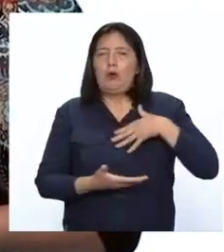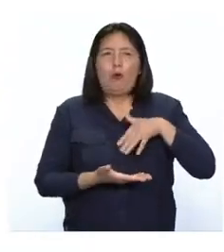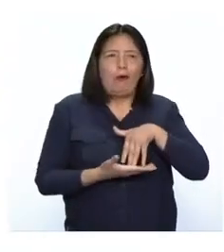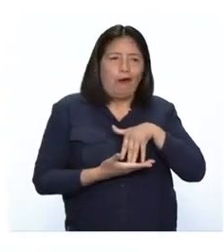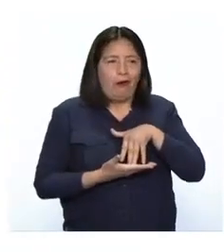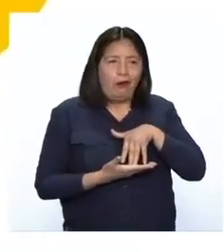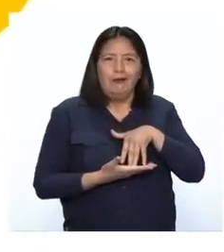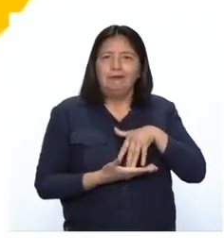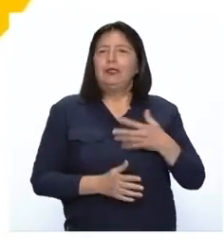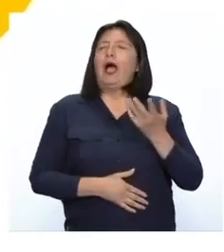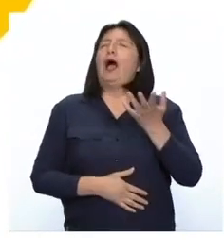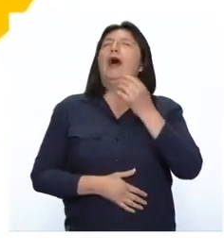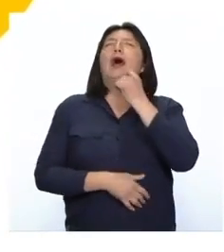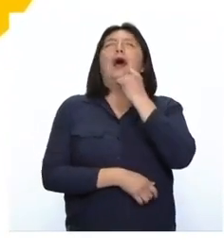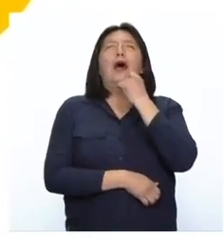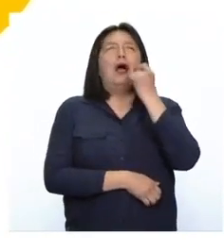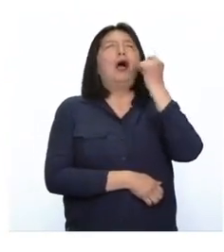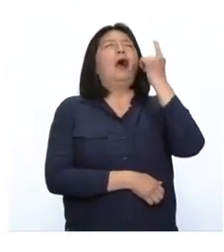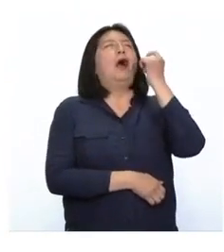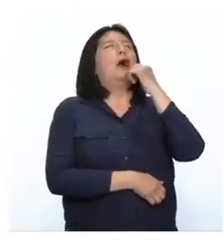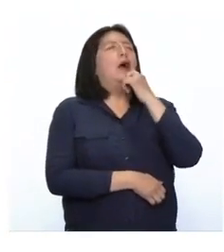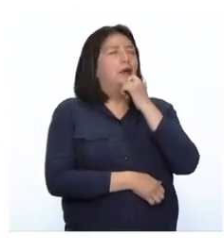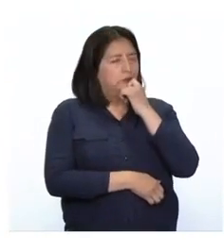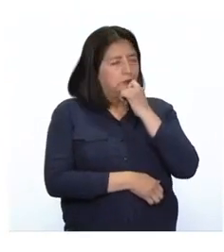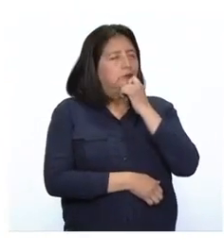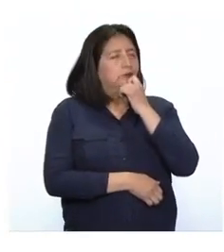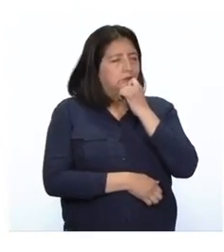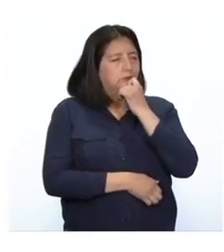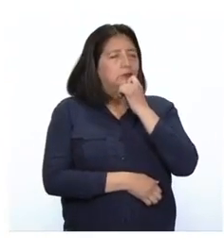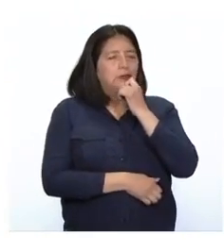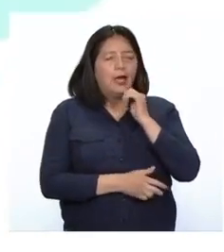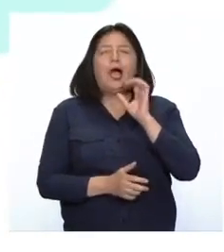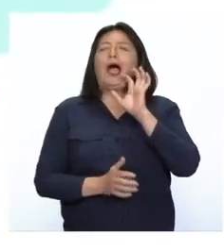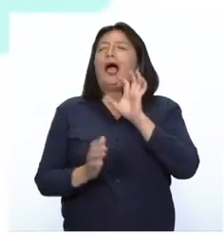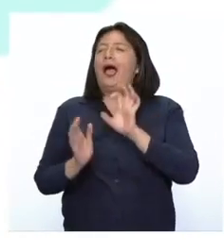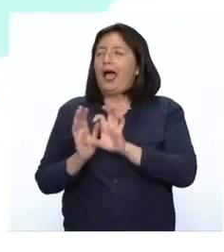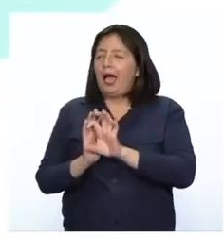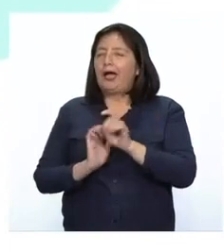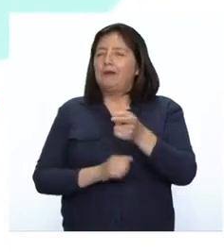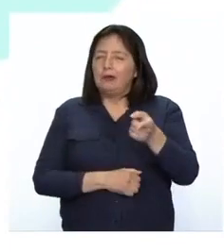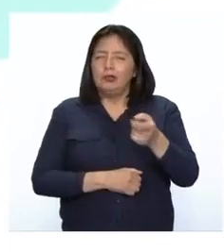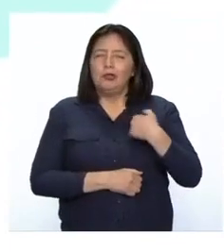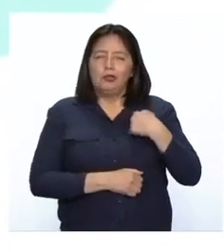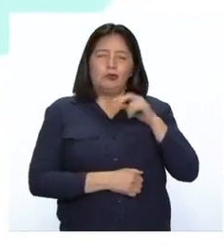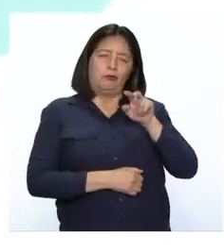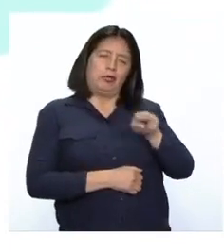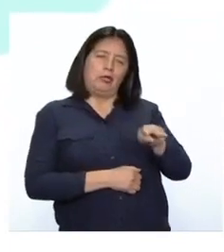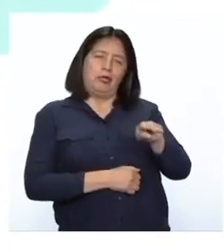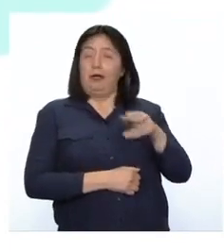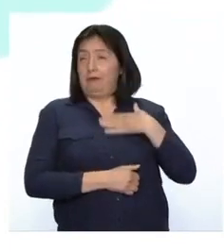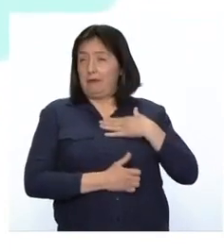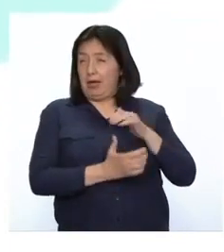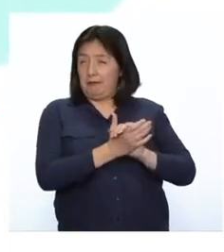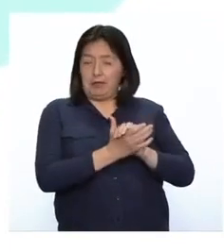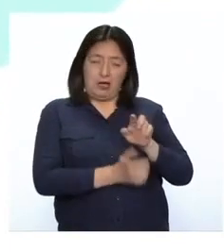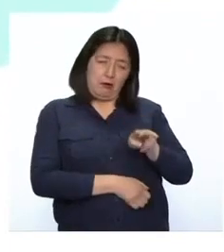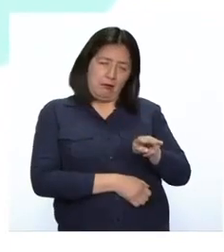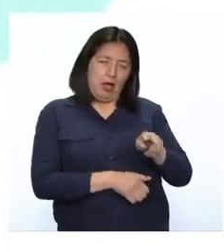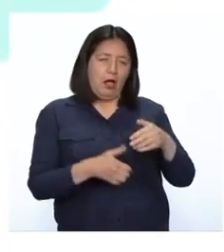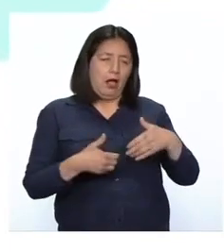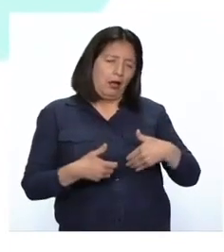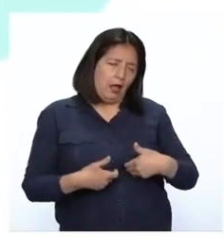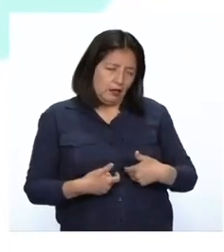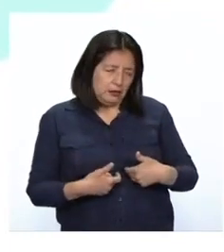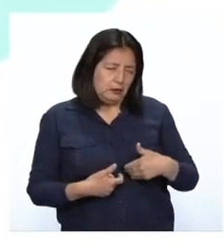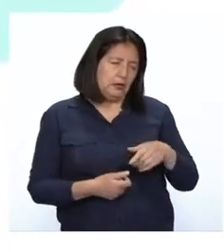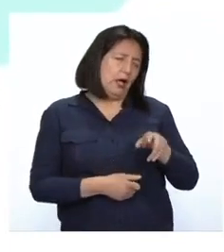afectado. Entonces, comprendí muchas cosas. Comprendí, por ejemplo, por qué antes yo observaba a Teresa muy cansada y